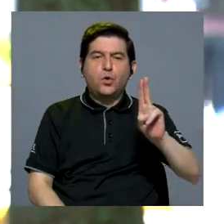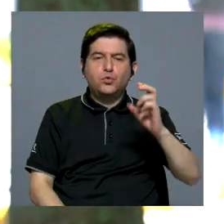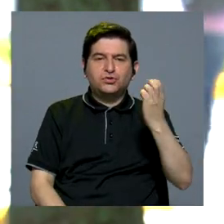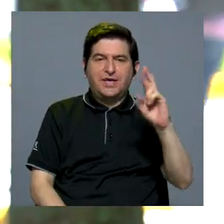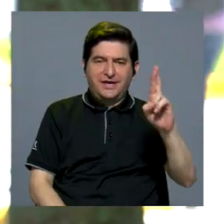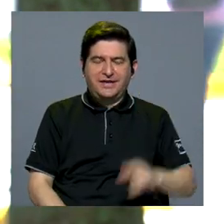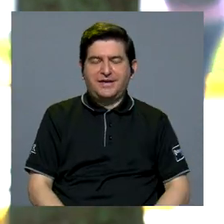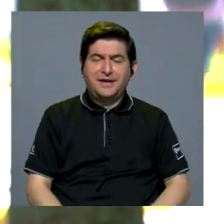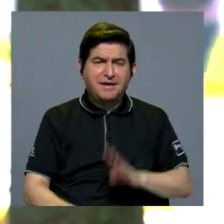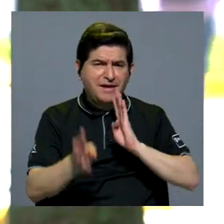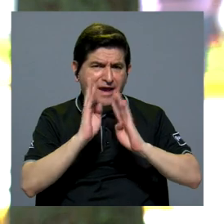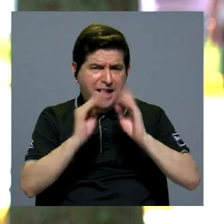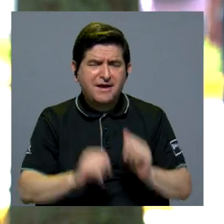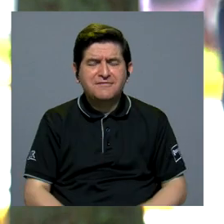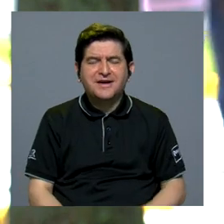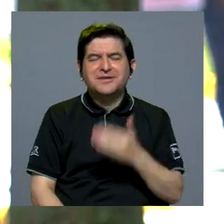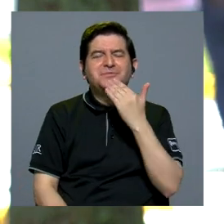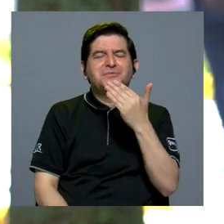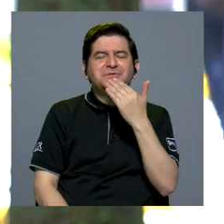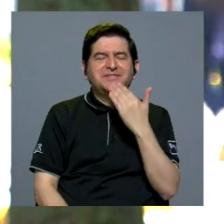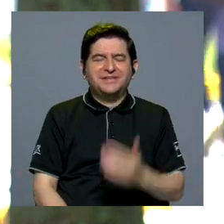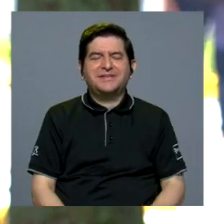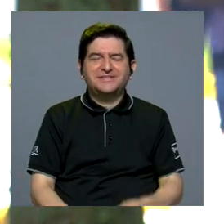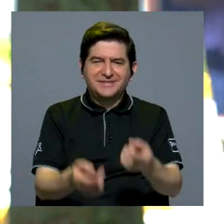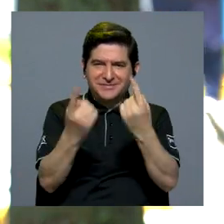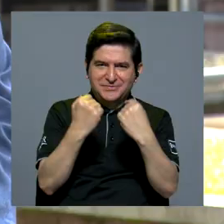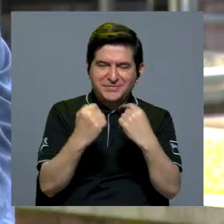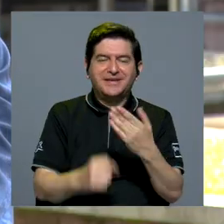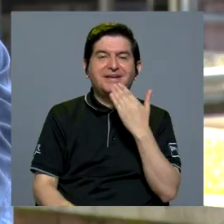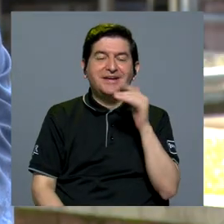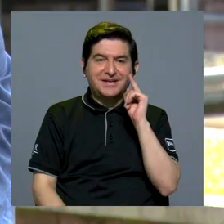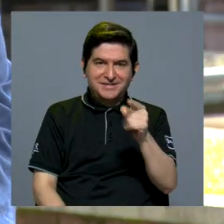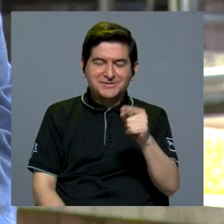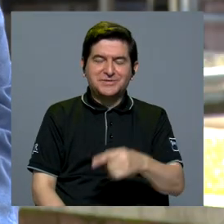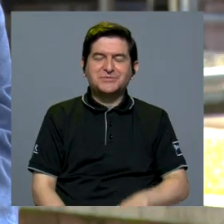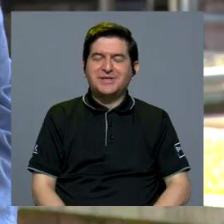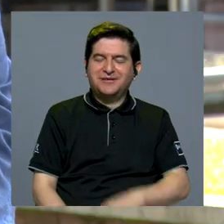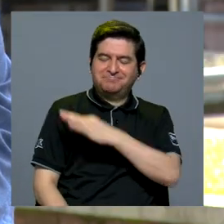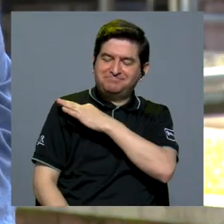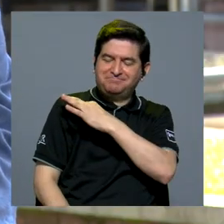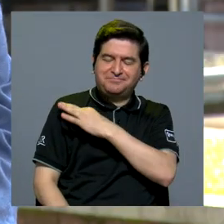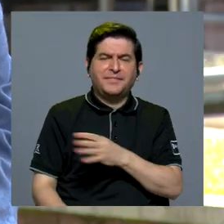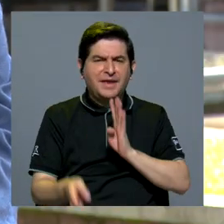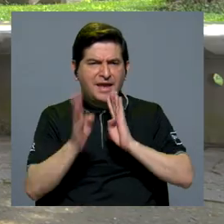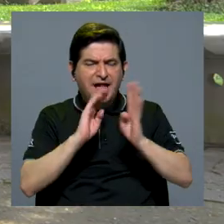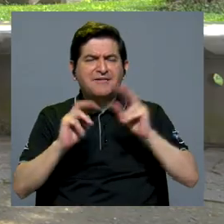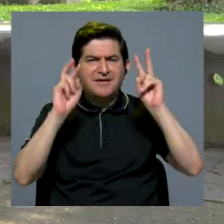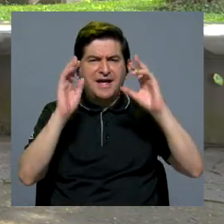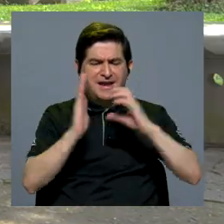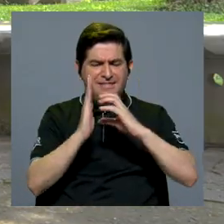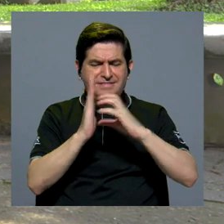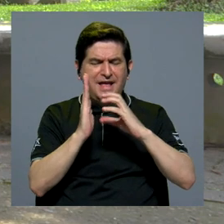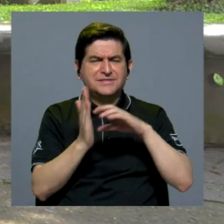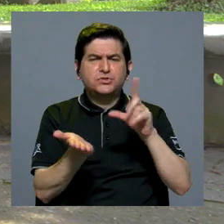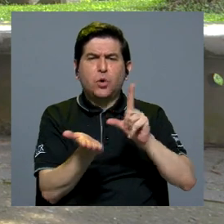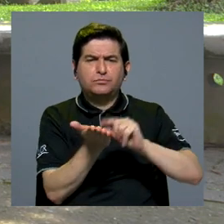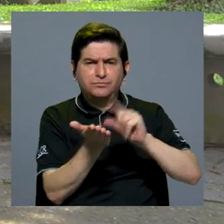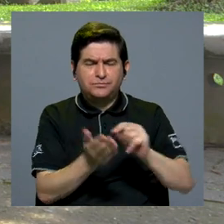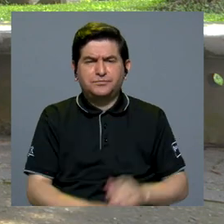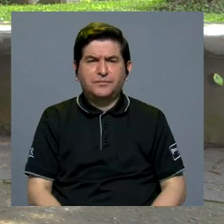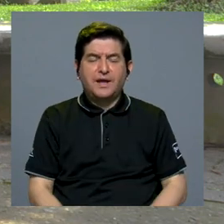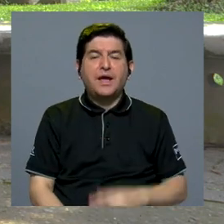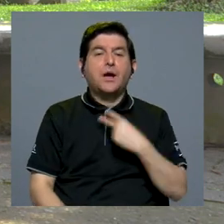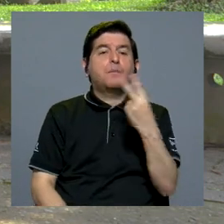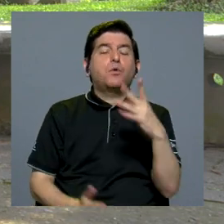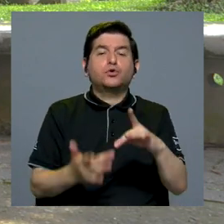Universidad de Costa Rica. Y conversamos. Muchísimas gracias por estar con nosotros, don David. Gracias a vos, Gabriela, por la invitación. Y conversamos a raíz de un texto que usted publicó